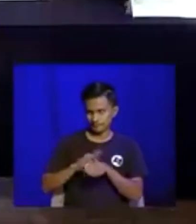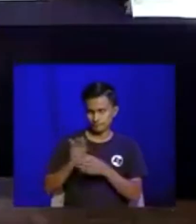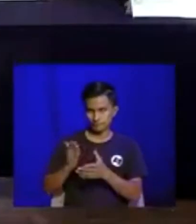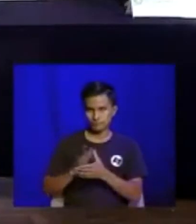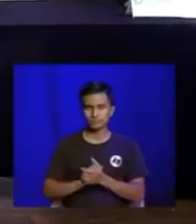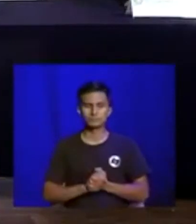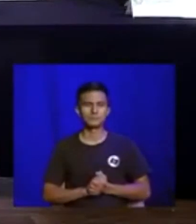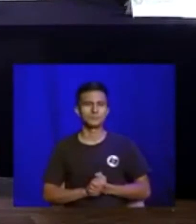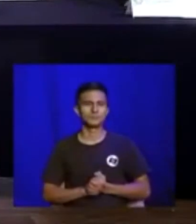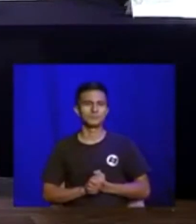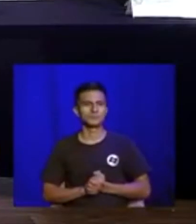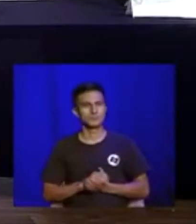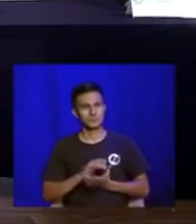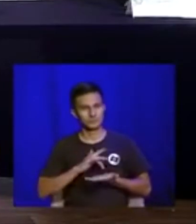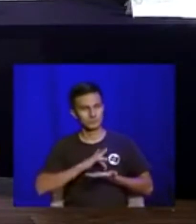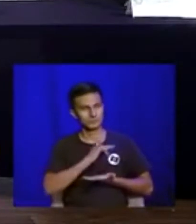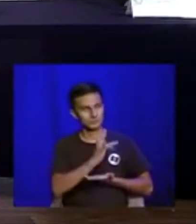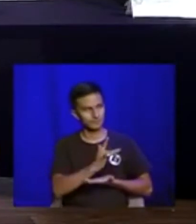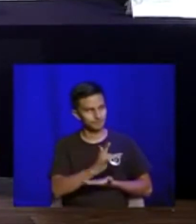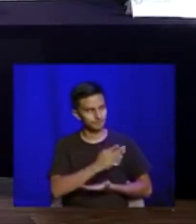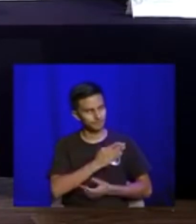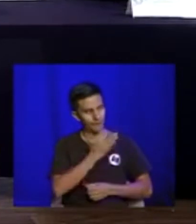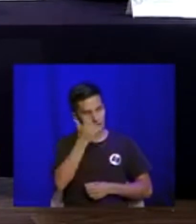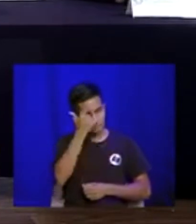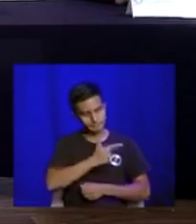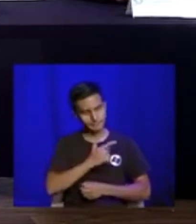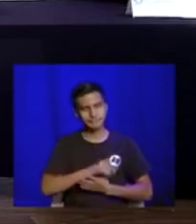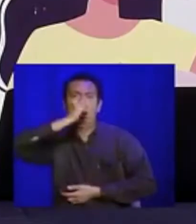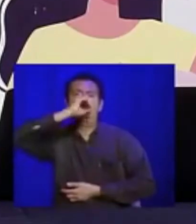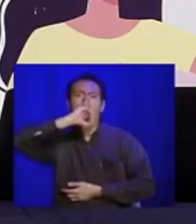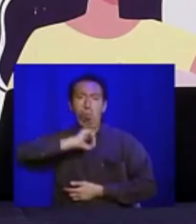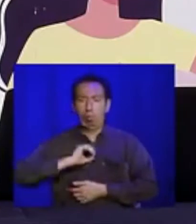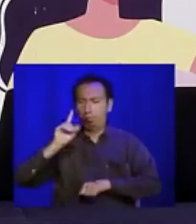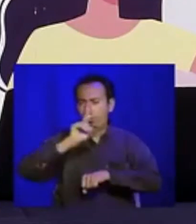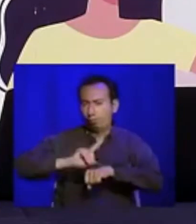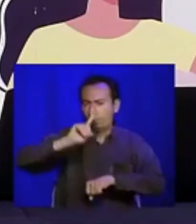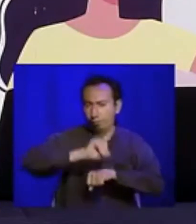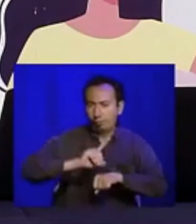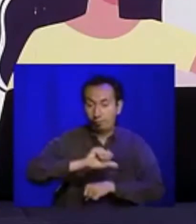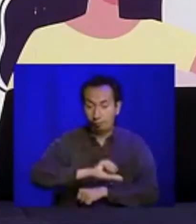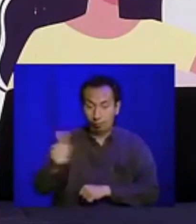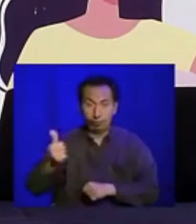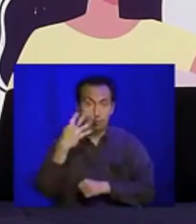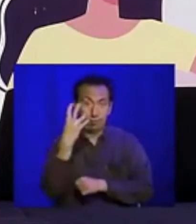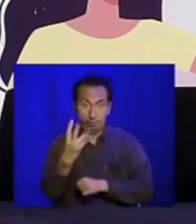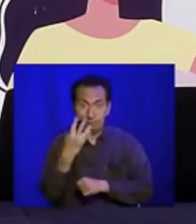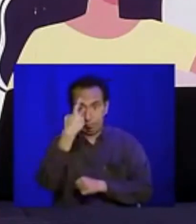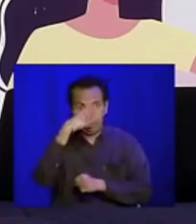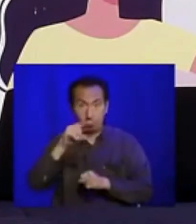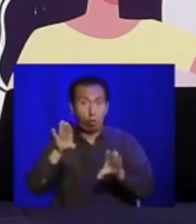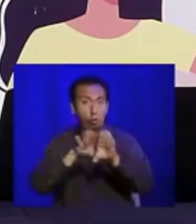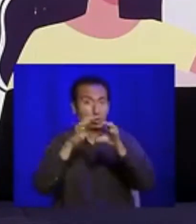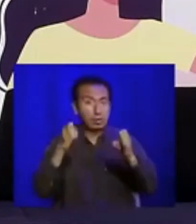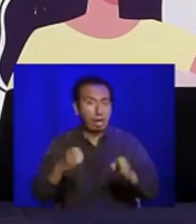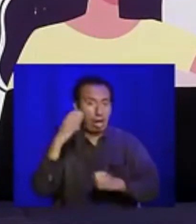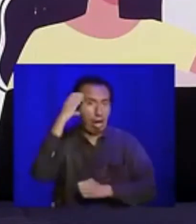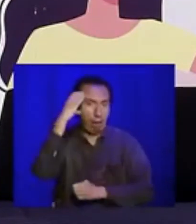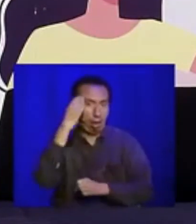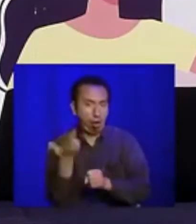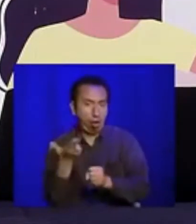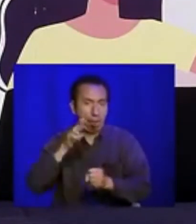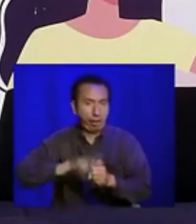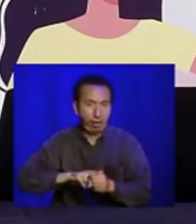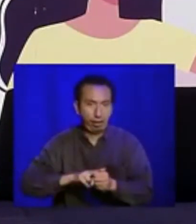estéticas y peluquerías con un aforo restringido, cines, teatros, museos y eventos culturales de la misma manera.